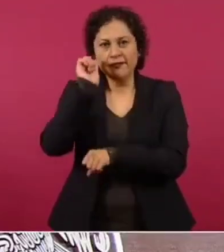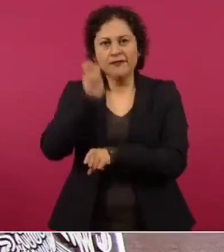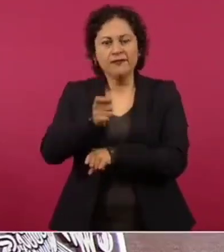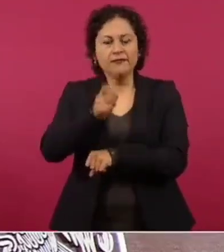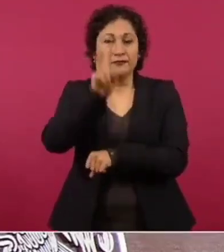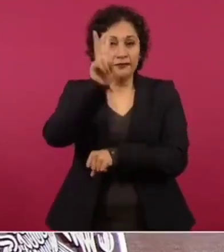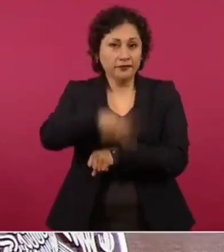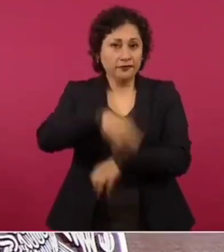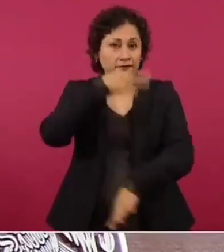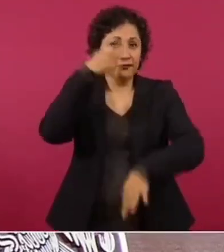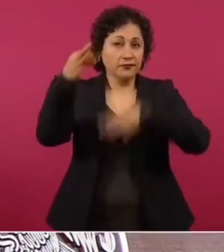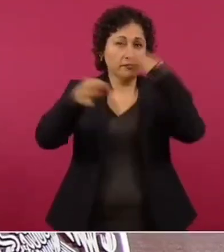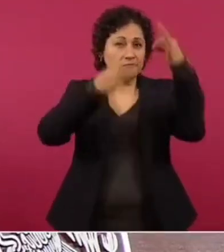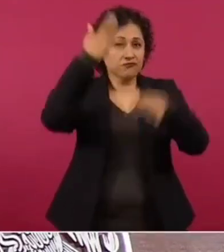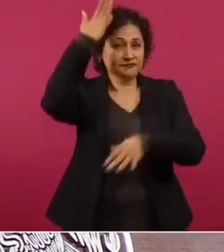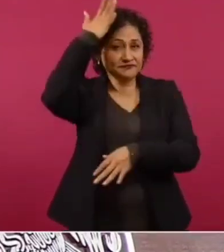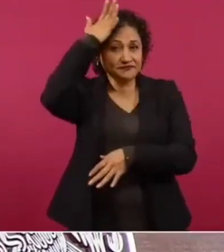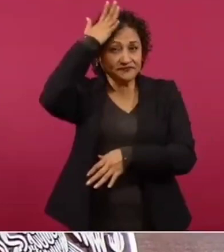principal,